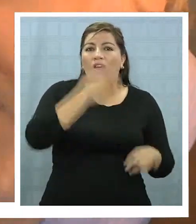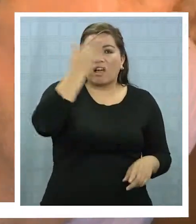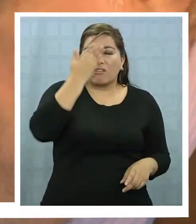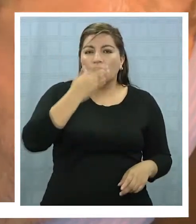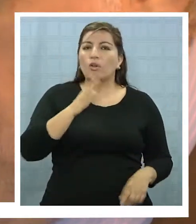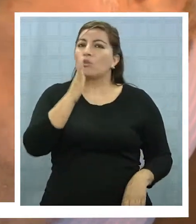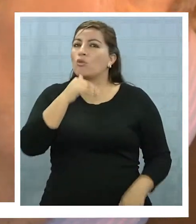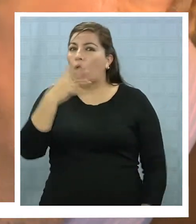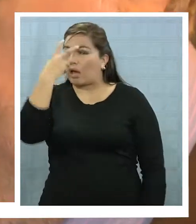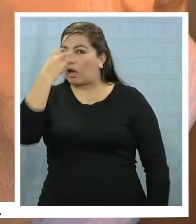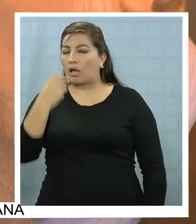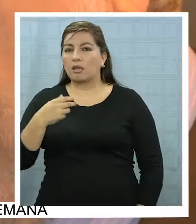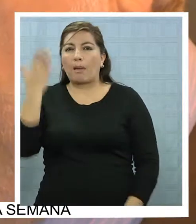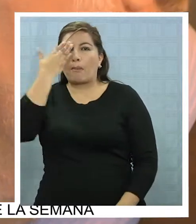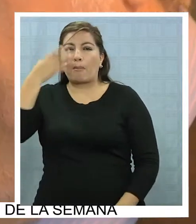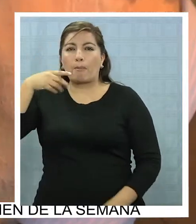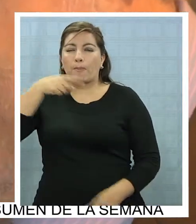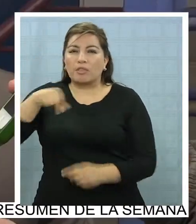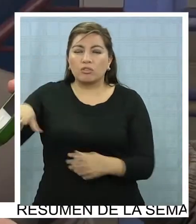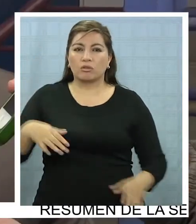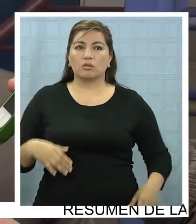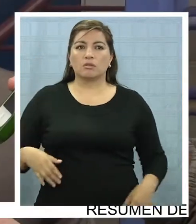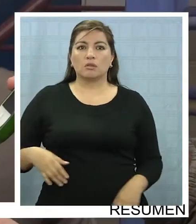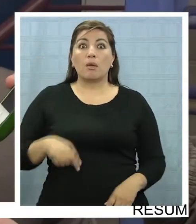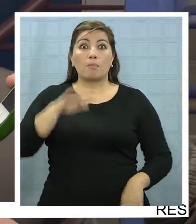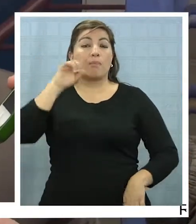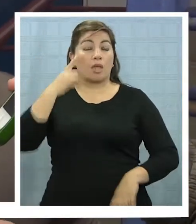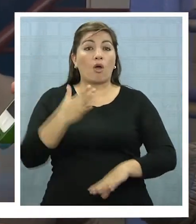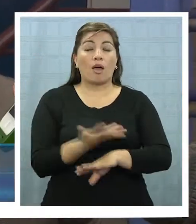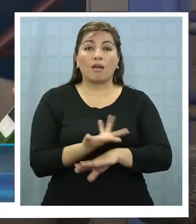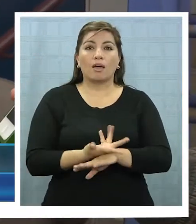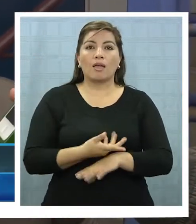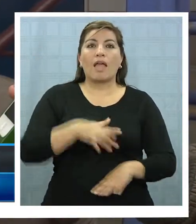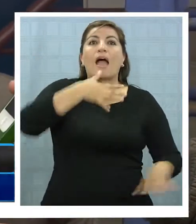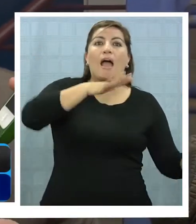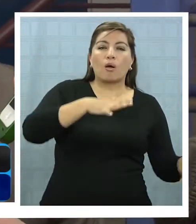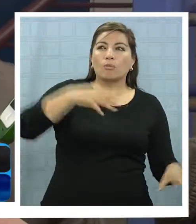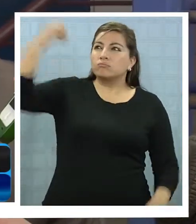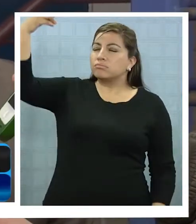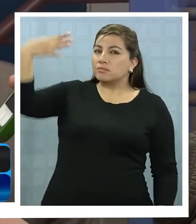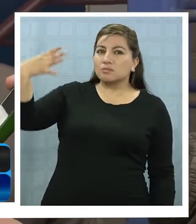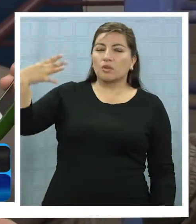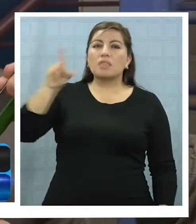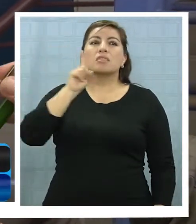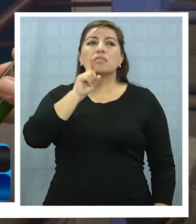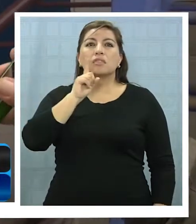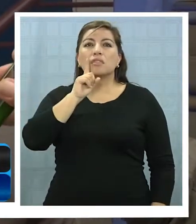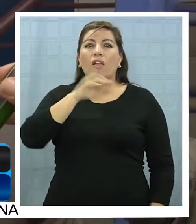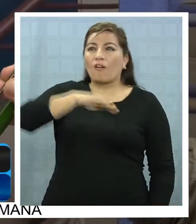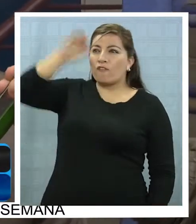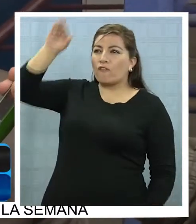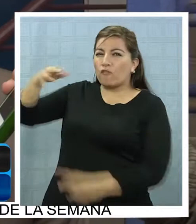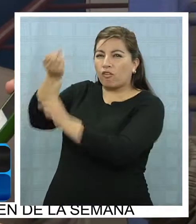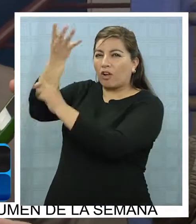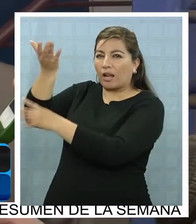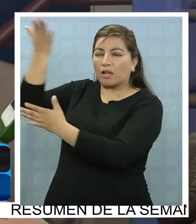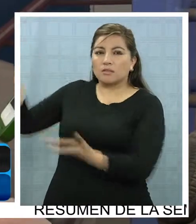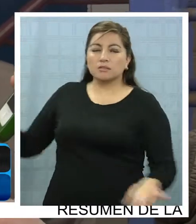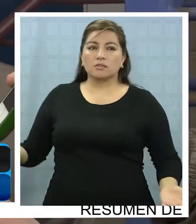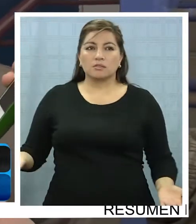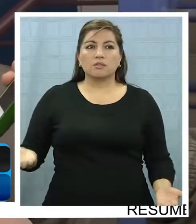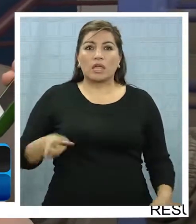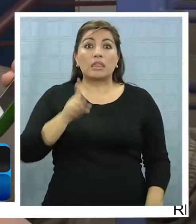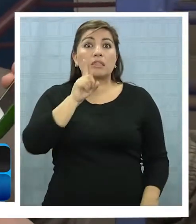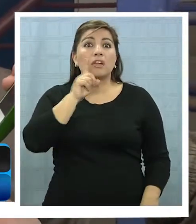gas, no tenemos petróleo, pero tenemos otros recursos, tenemos agua, tenemos radiación solar, tenemos nuestros volcanes y